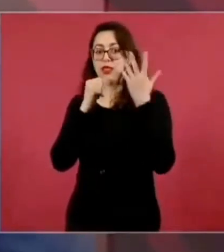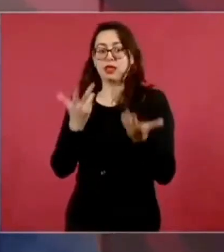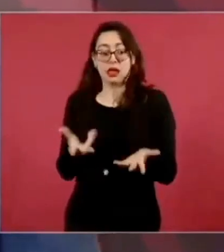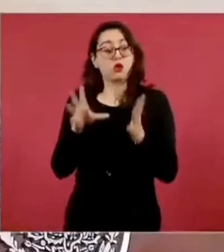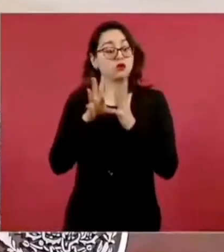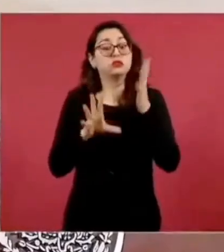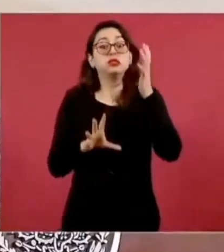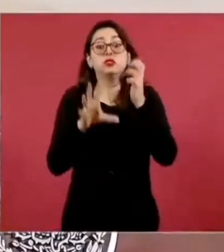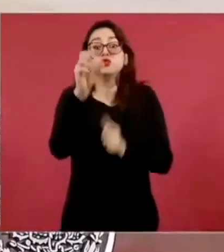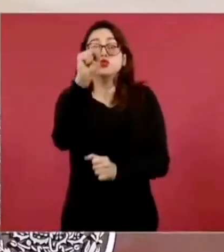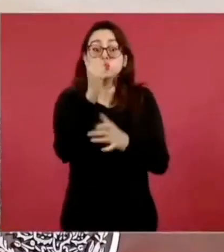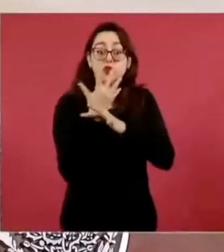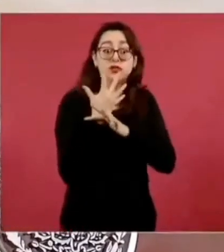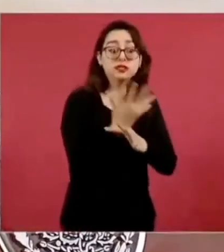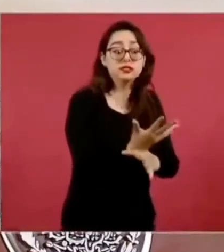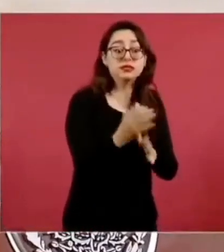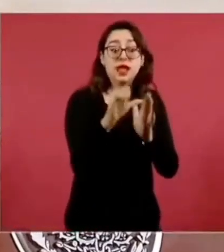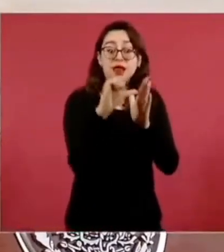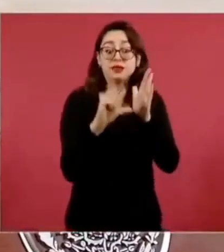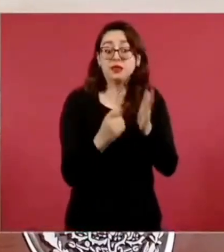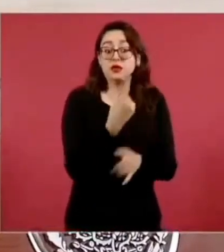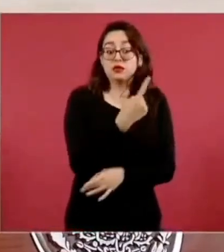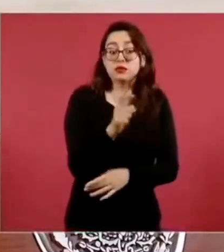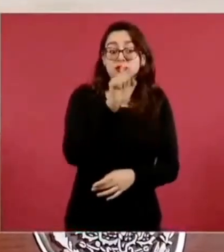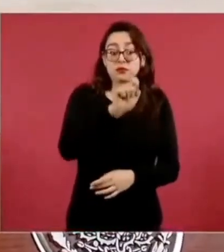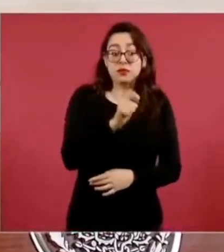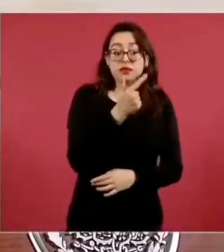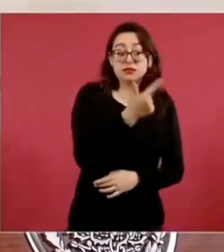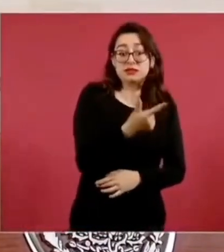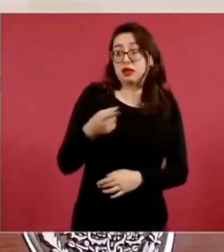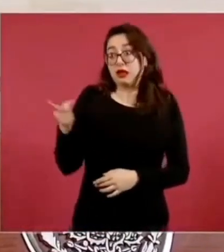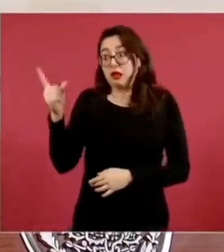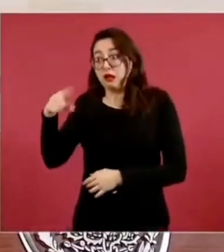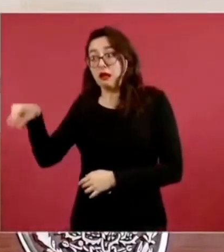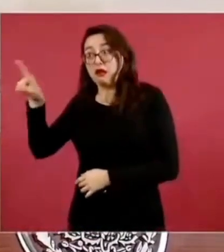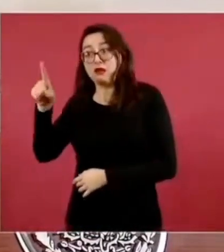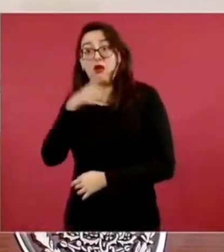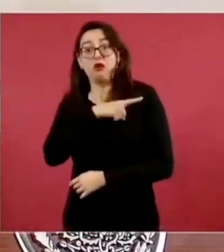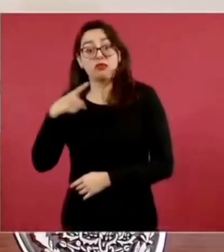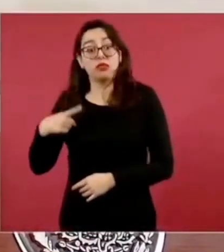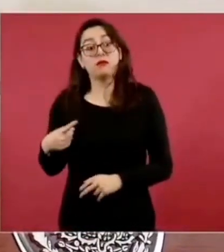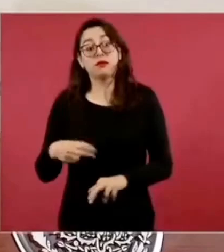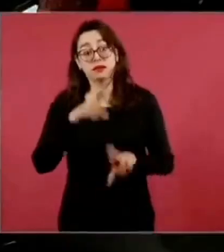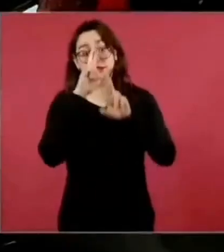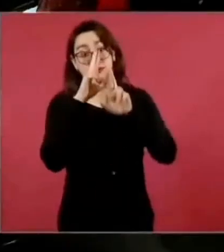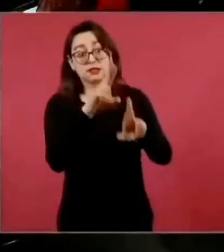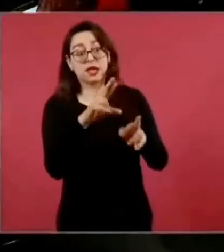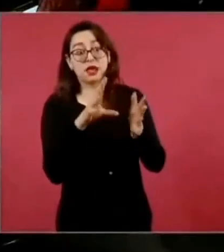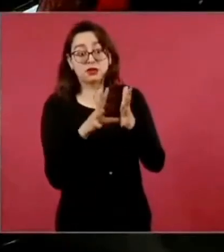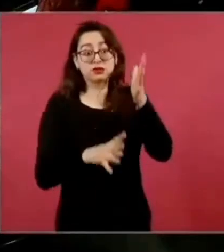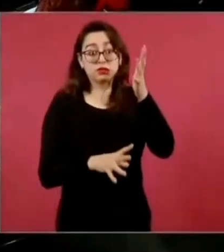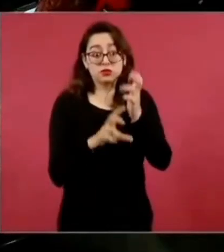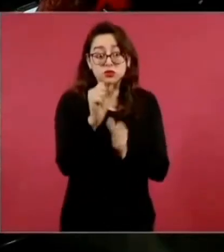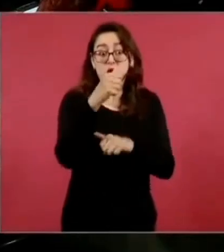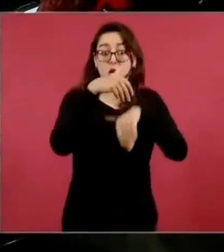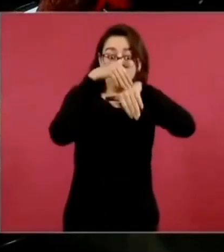a cumplir a respetar a hacer valer la constitución